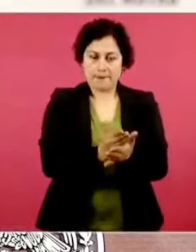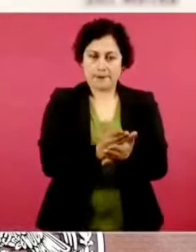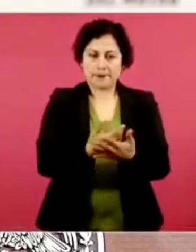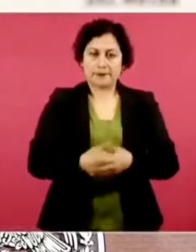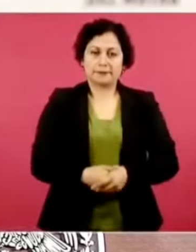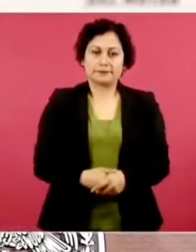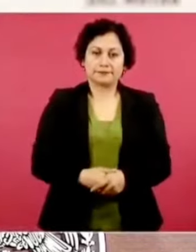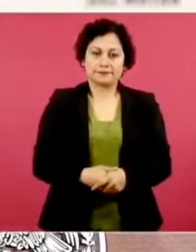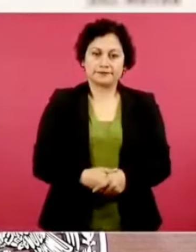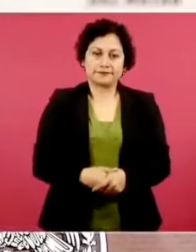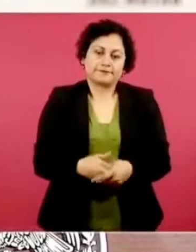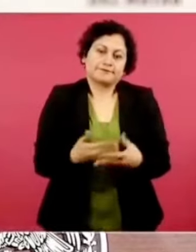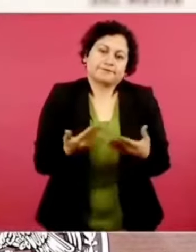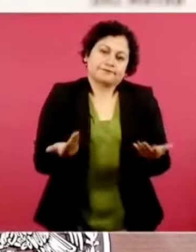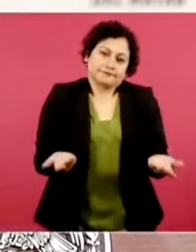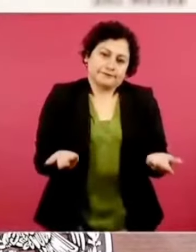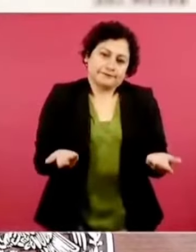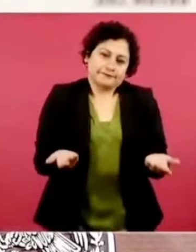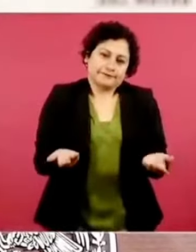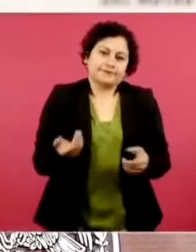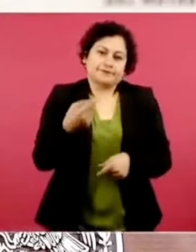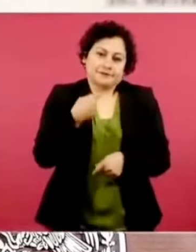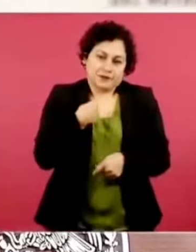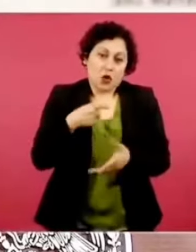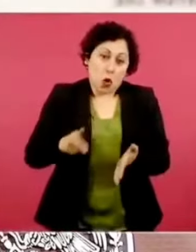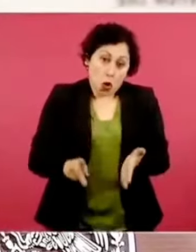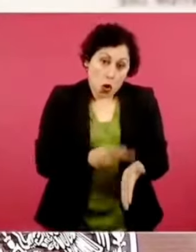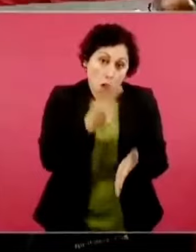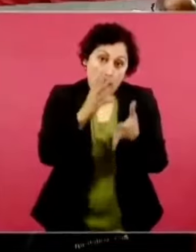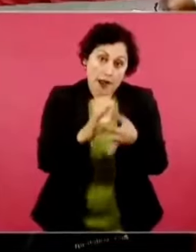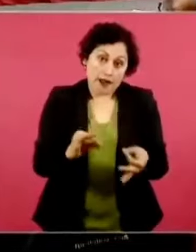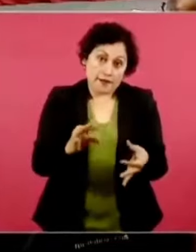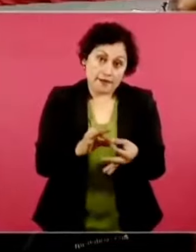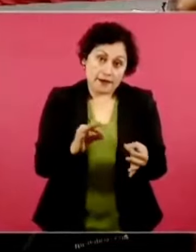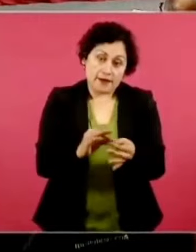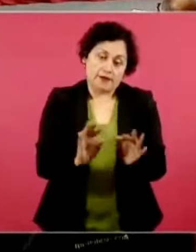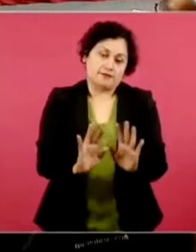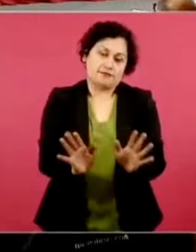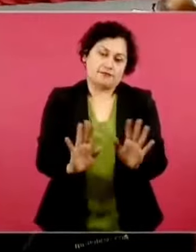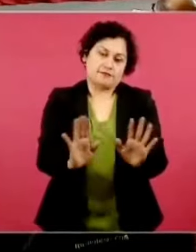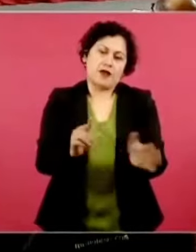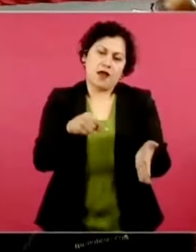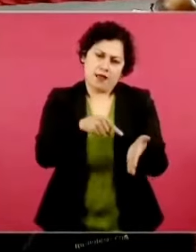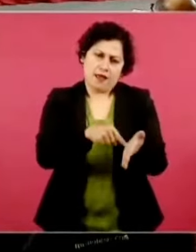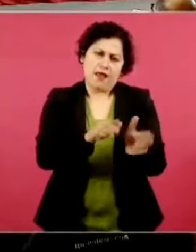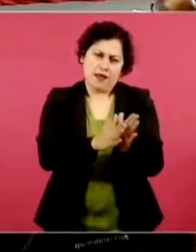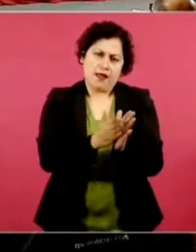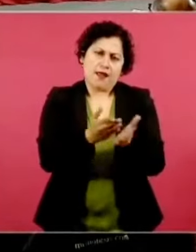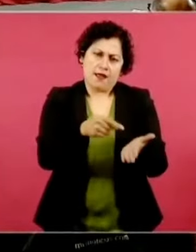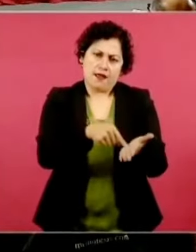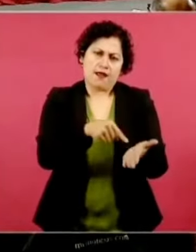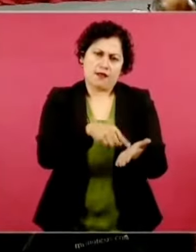Ya no les voy a repetir porque está en el libro, la lista de los que